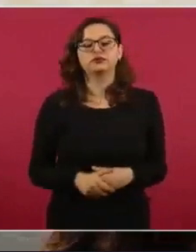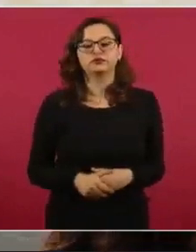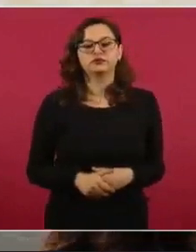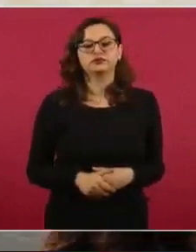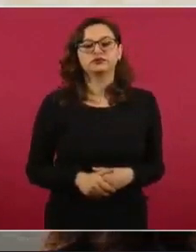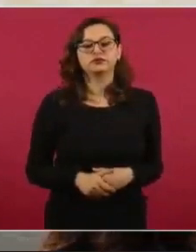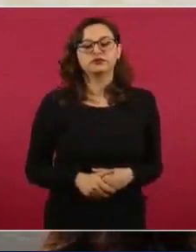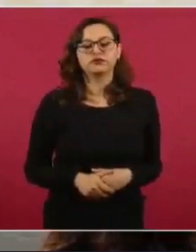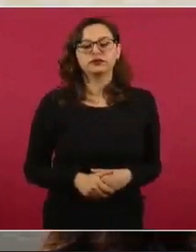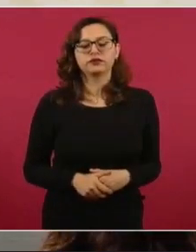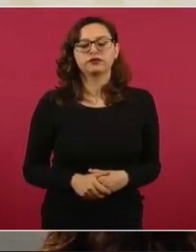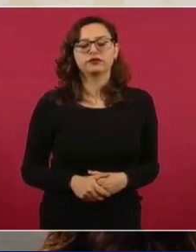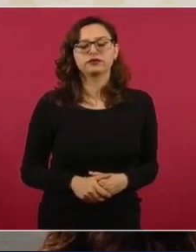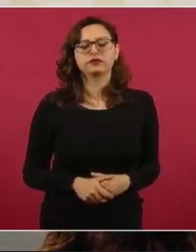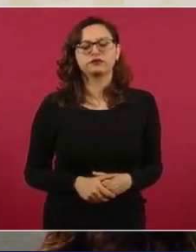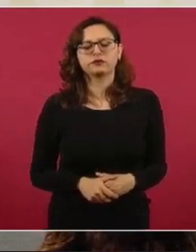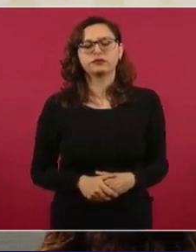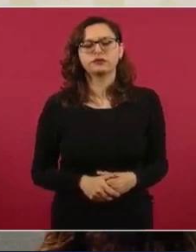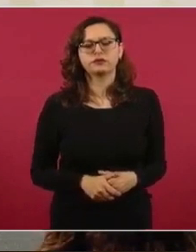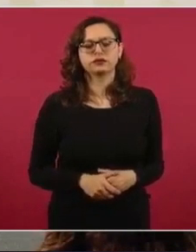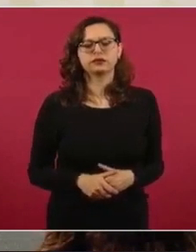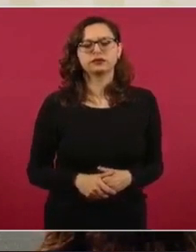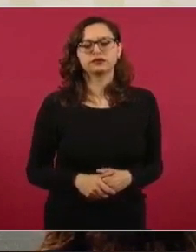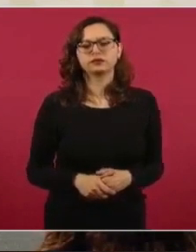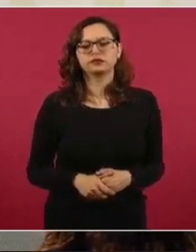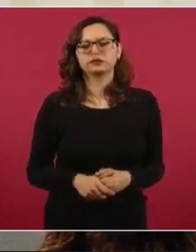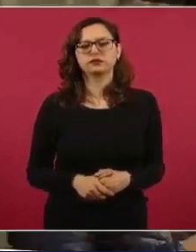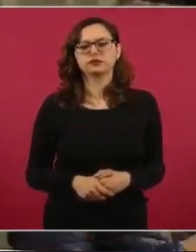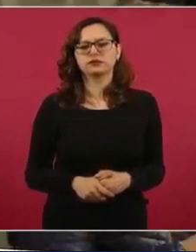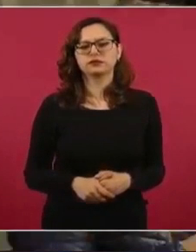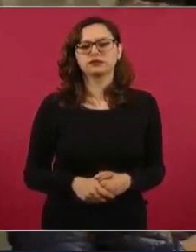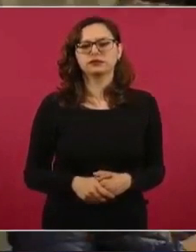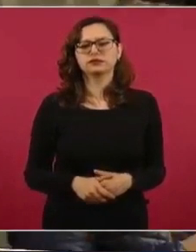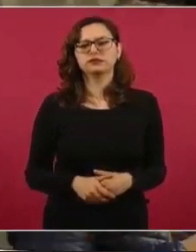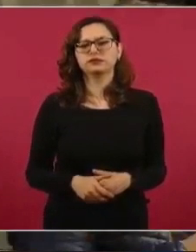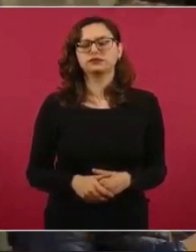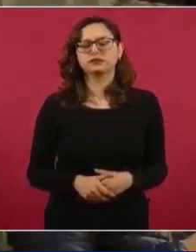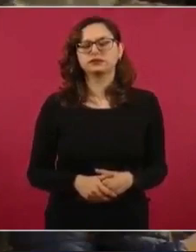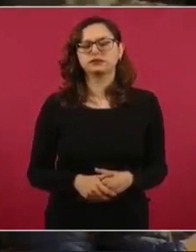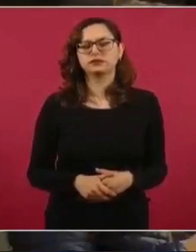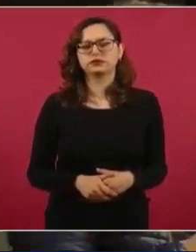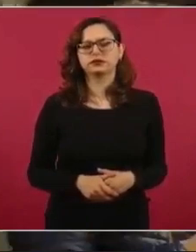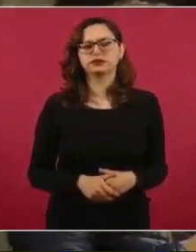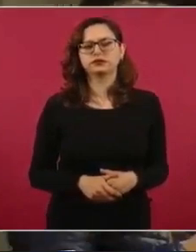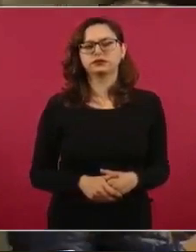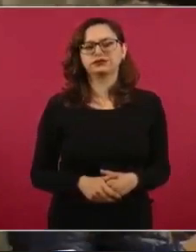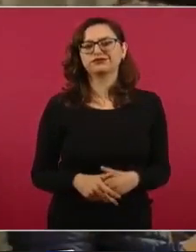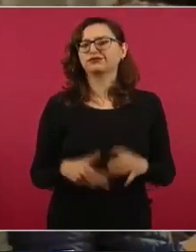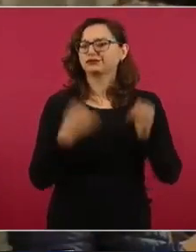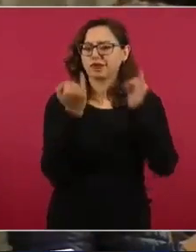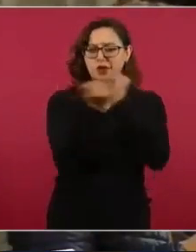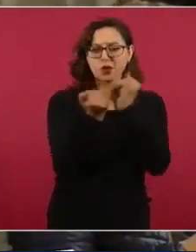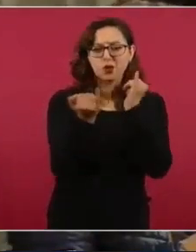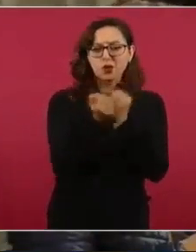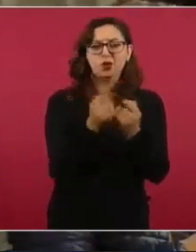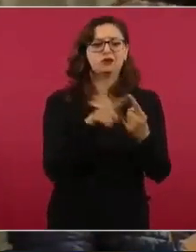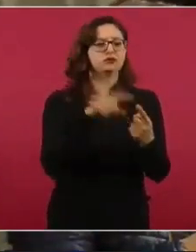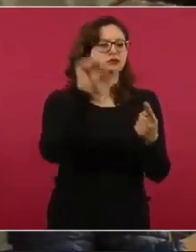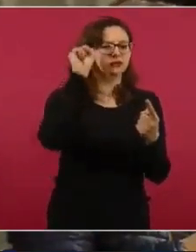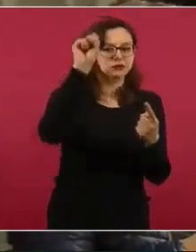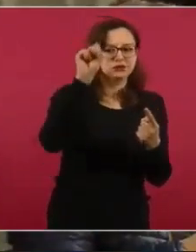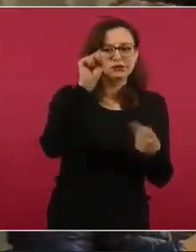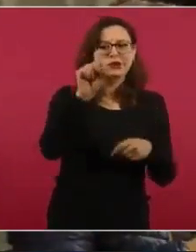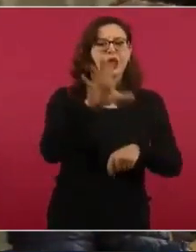Igualmente, también ven con gran desilusión cómo se han arreglado situaciones con los electricistas, con los mineros,